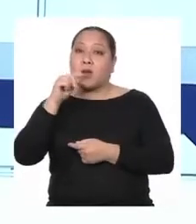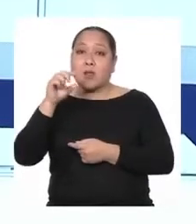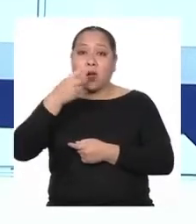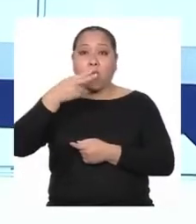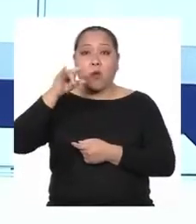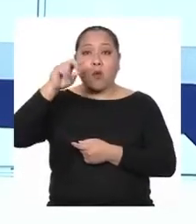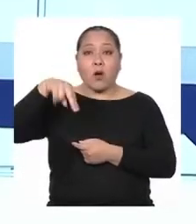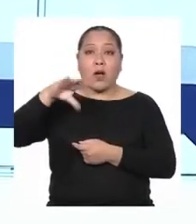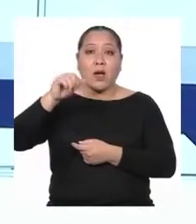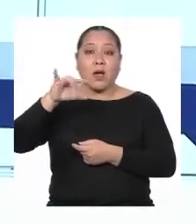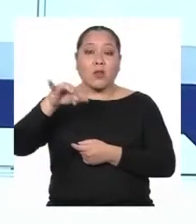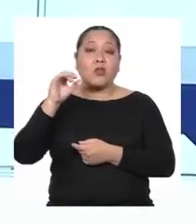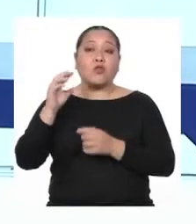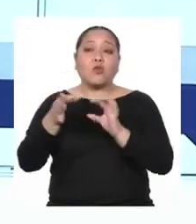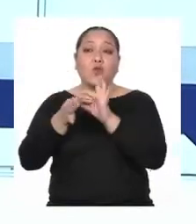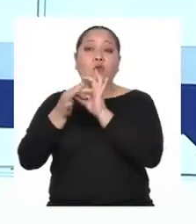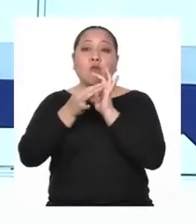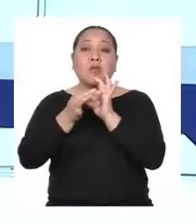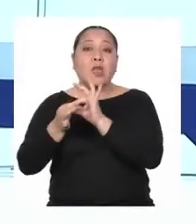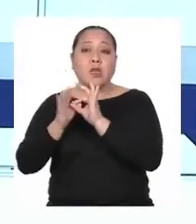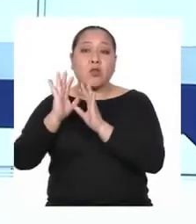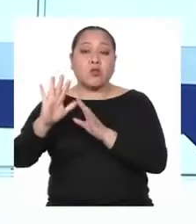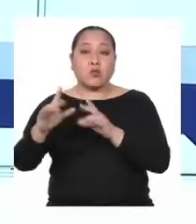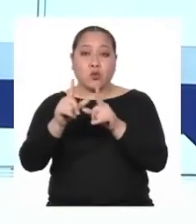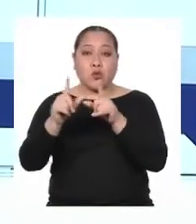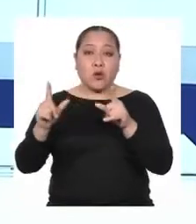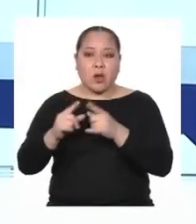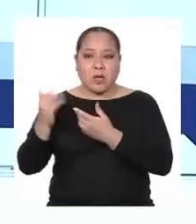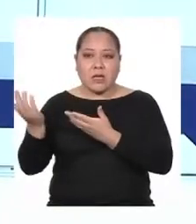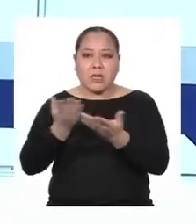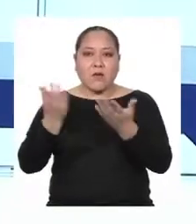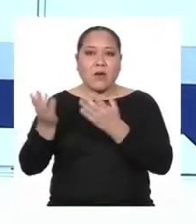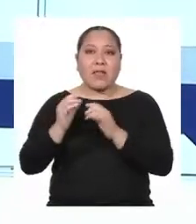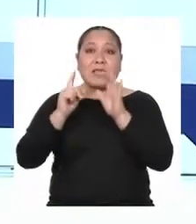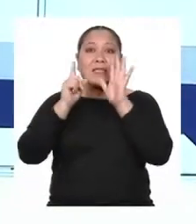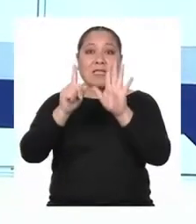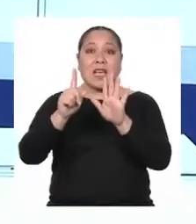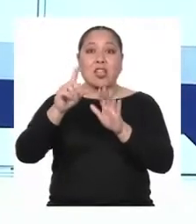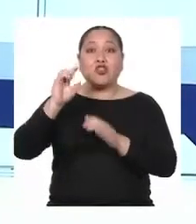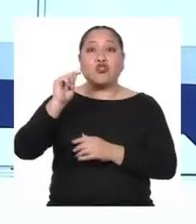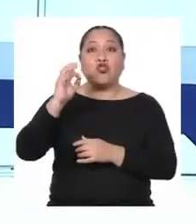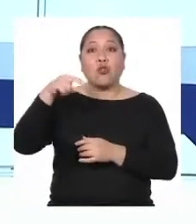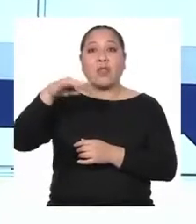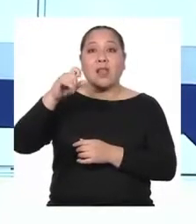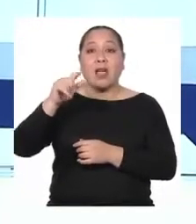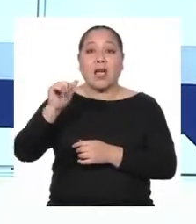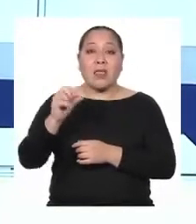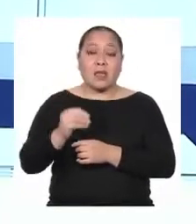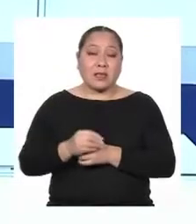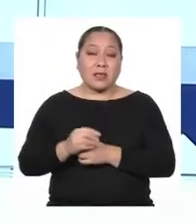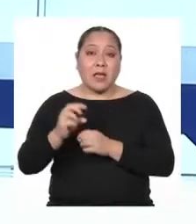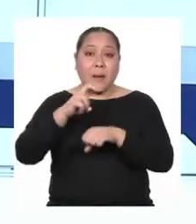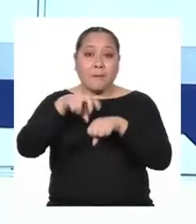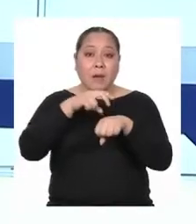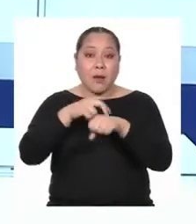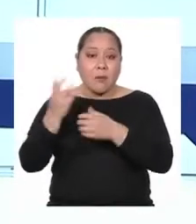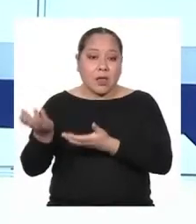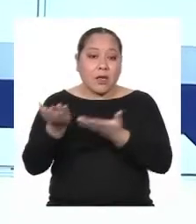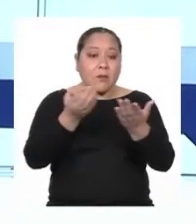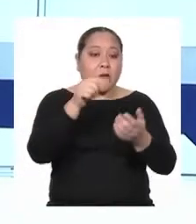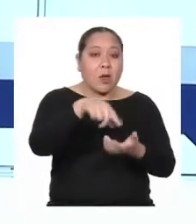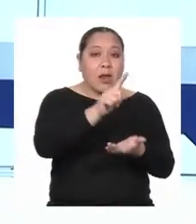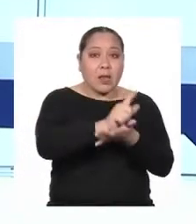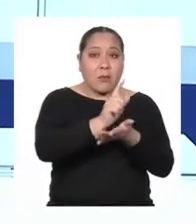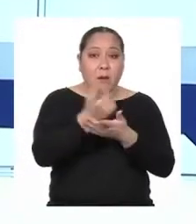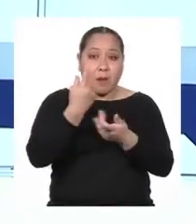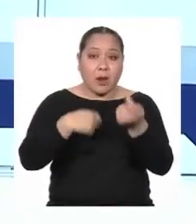se unieron en su localidad Y pudieron llevar seis toneladas de papas A Lima con un fin comercial De la misma manera,